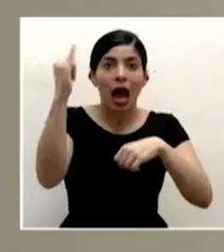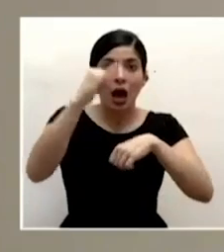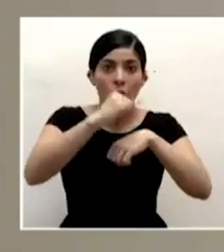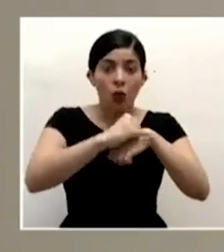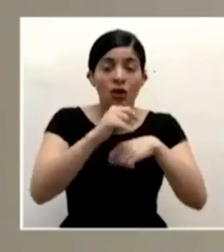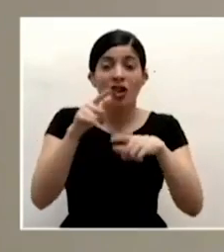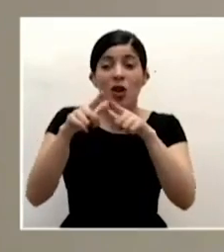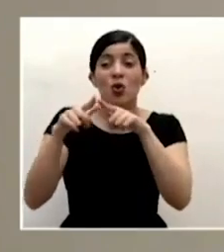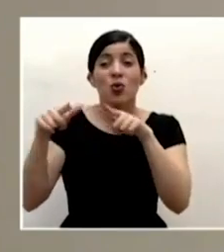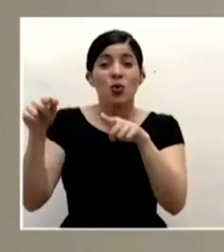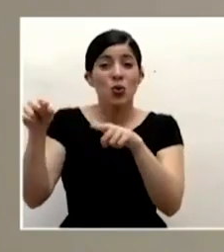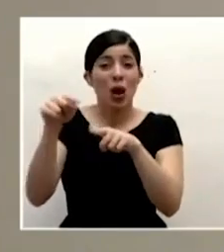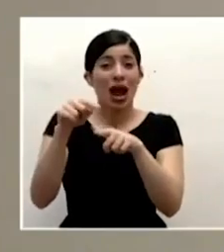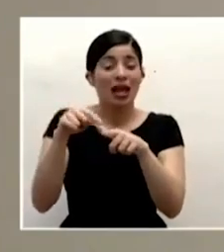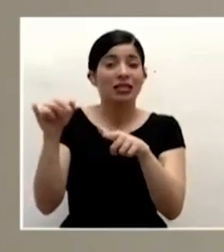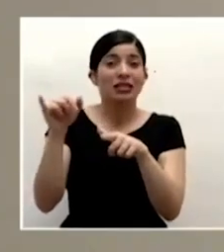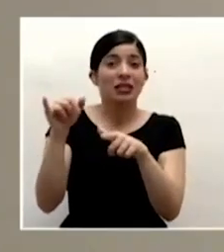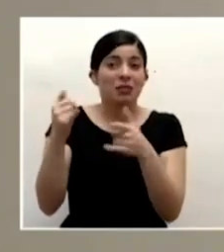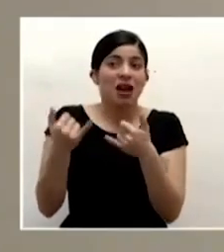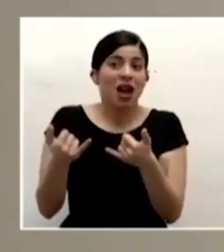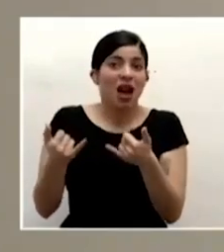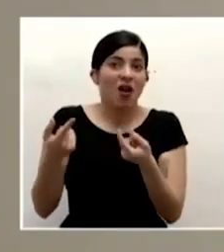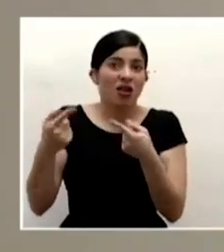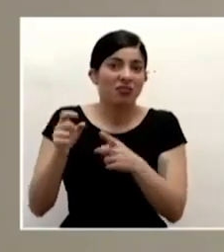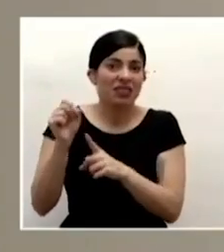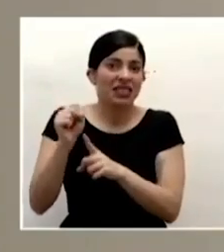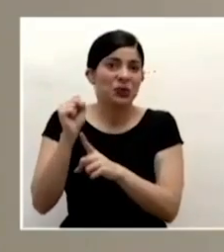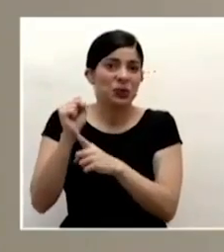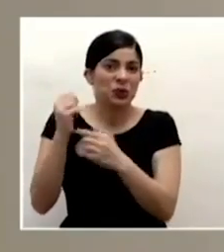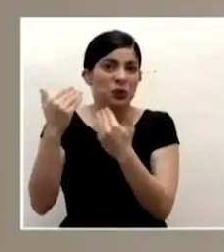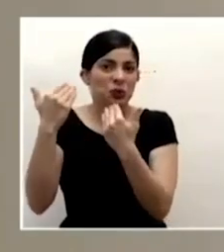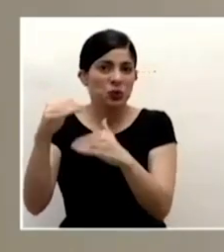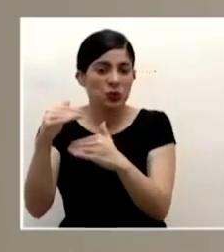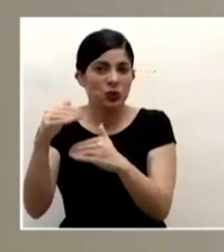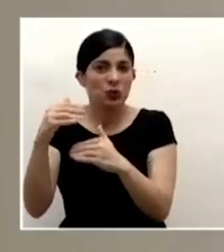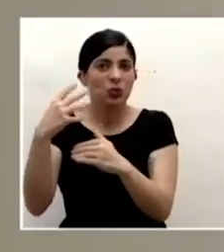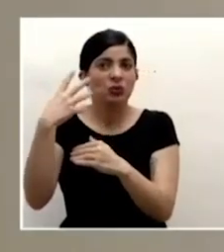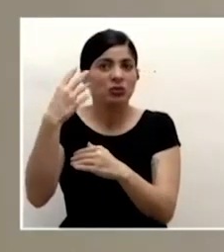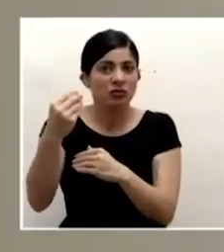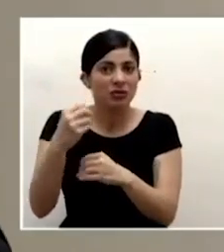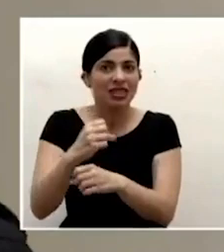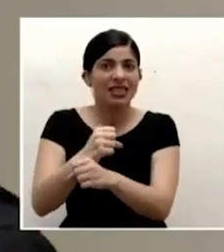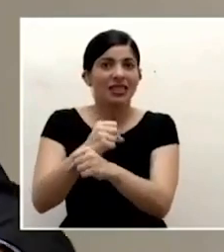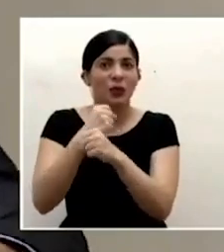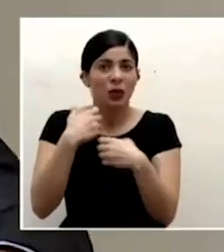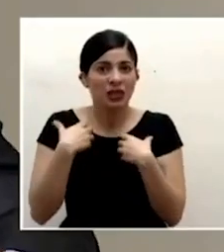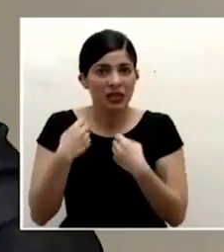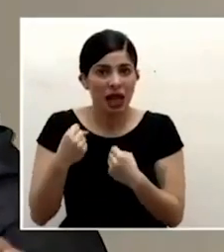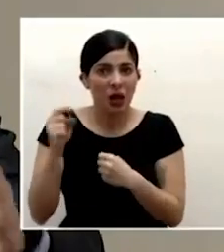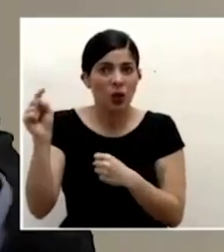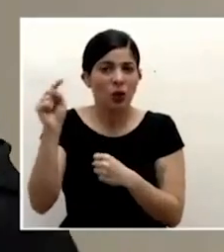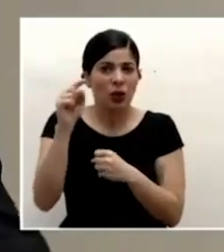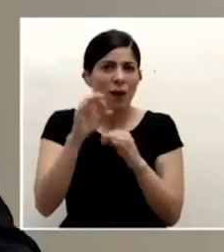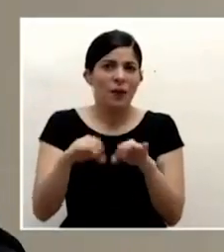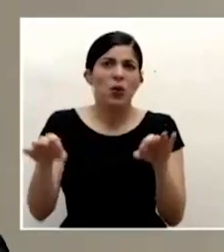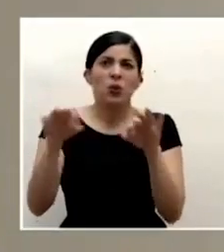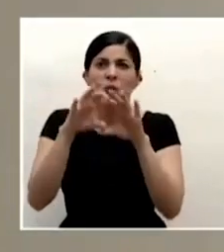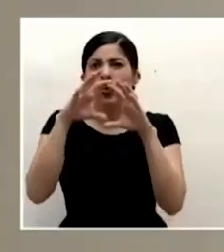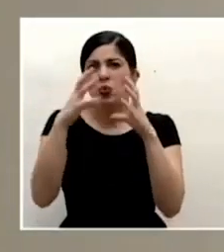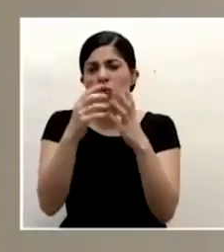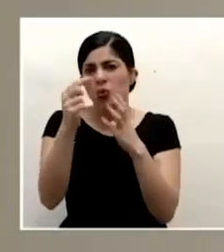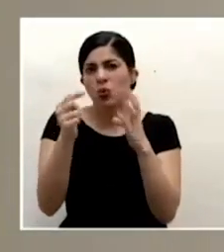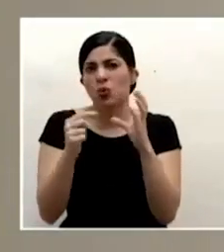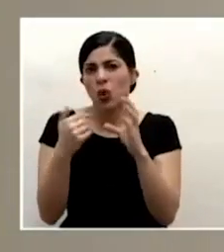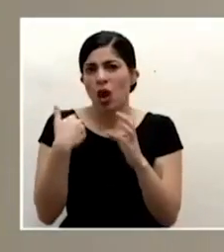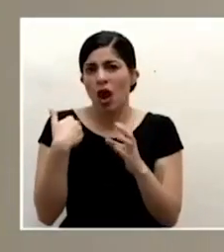experimentando situaciones restrictivas de desplazamiento y de seguridades sanitarias importantes en todo el mundo al día de hoy